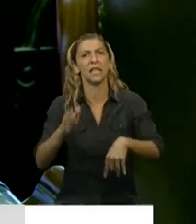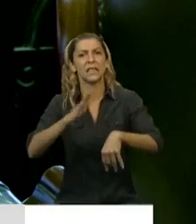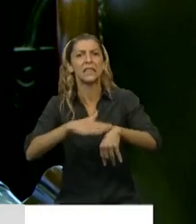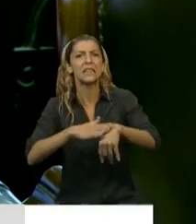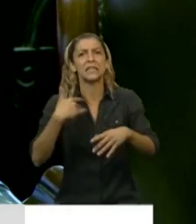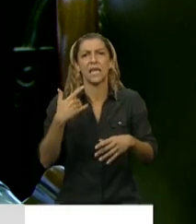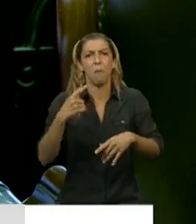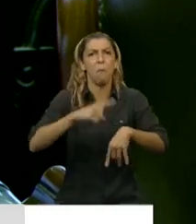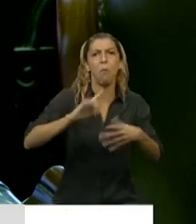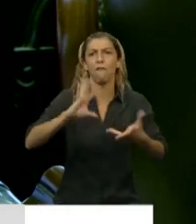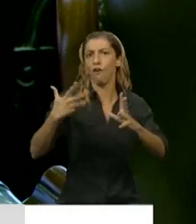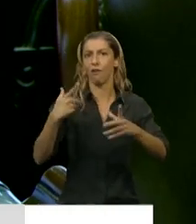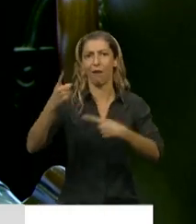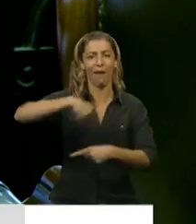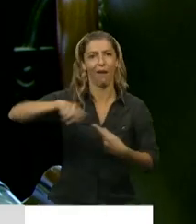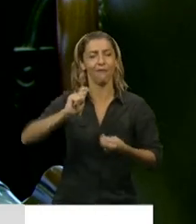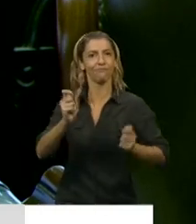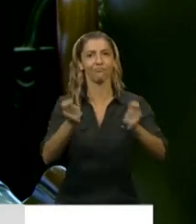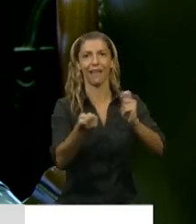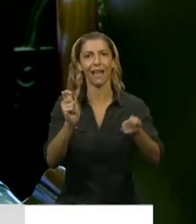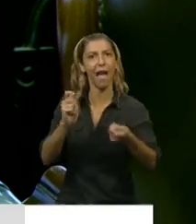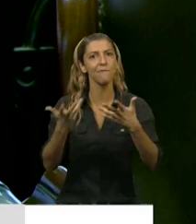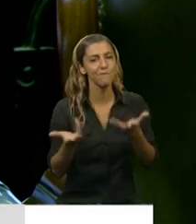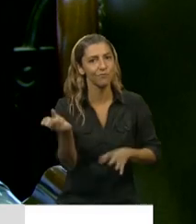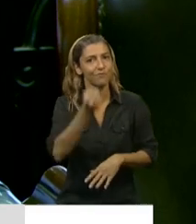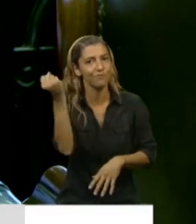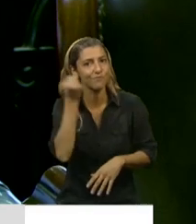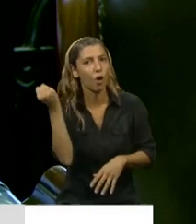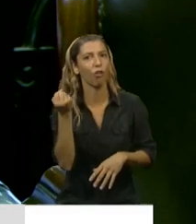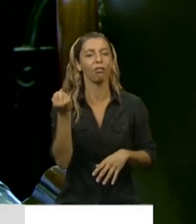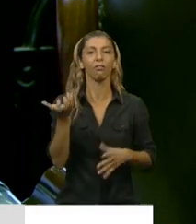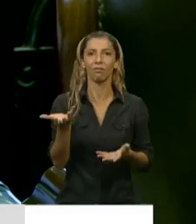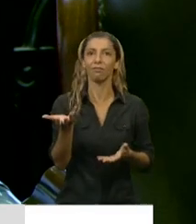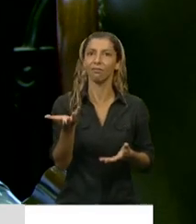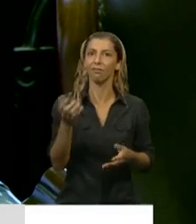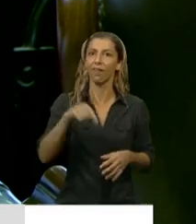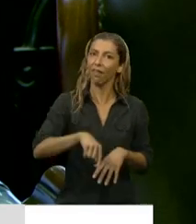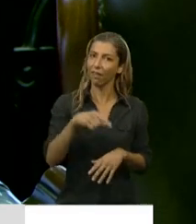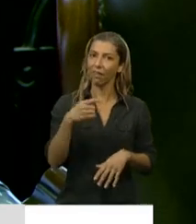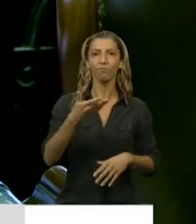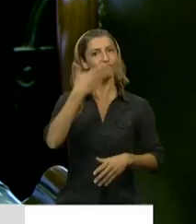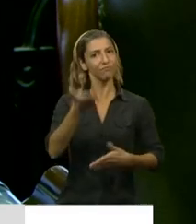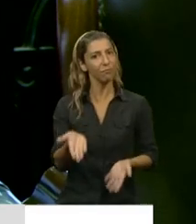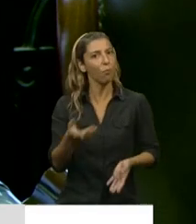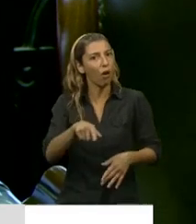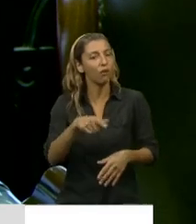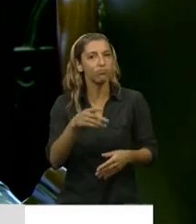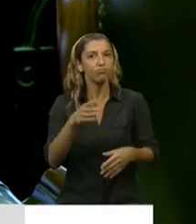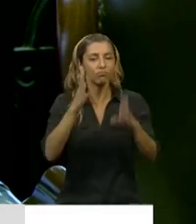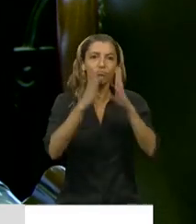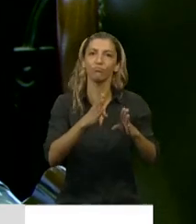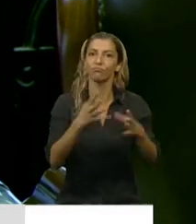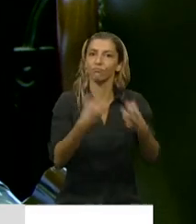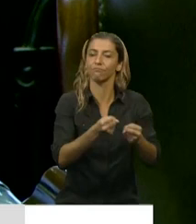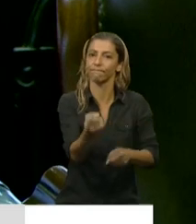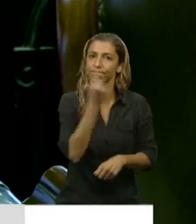salud, y me parece que es digno de valorar y que en este congreso se tiene que decir. Y la otra cuestión que también fue una